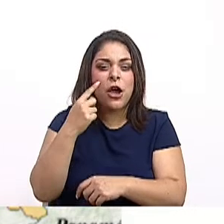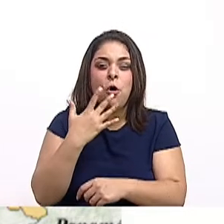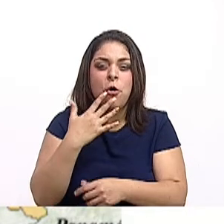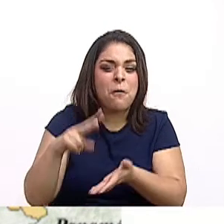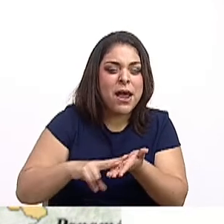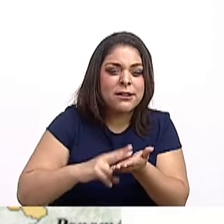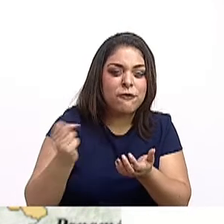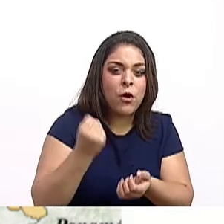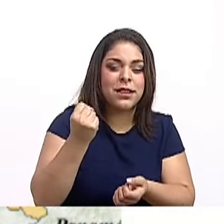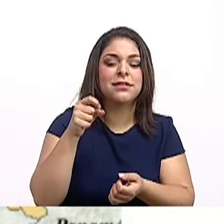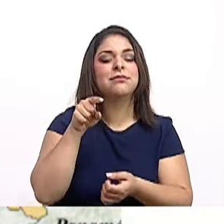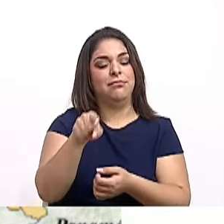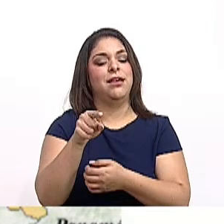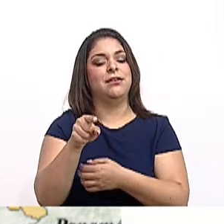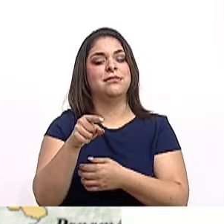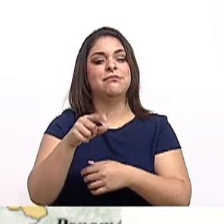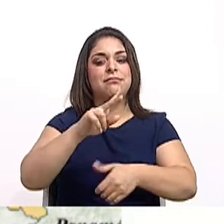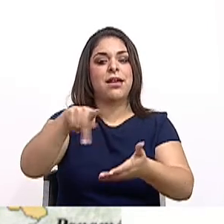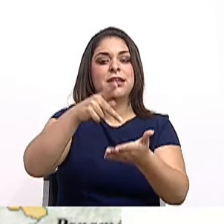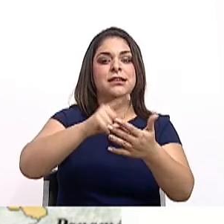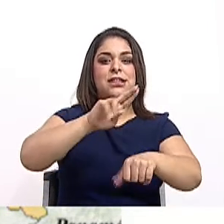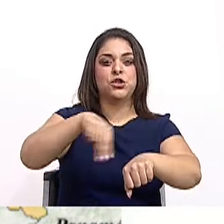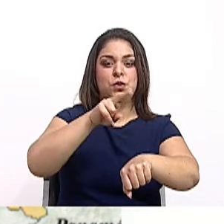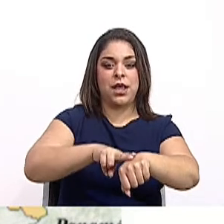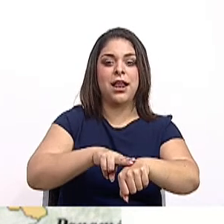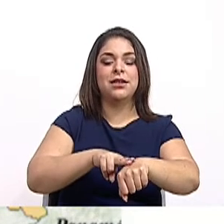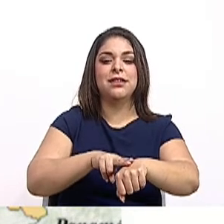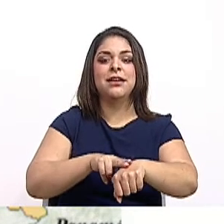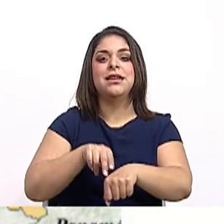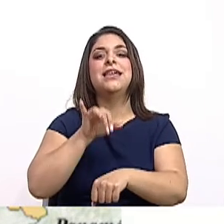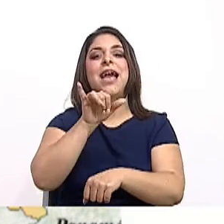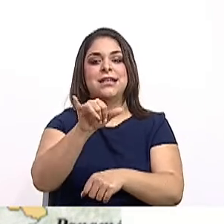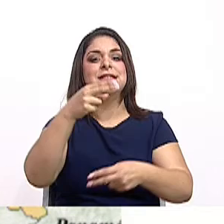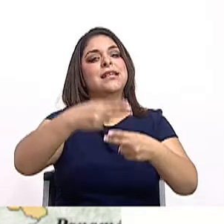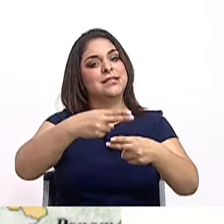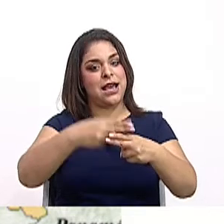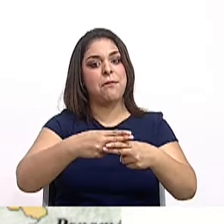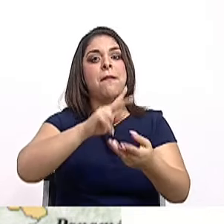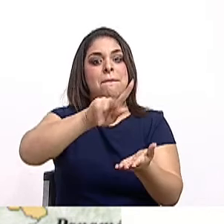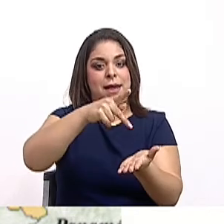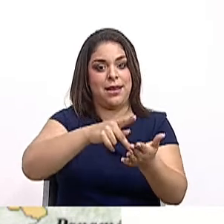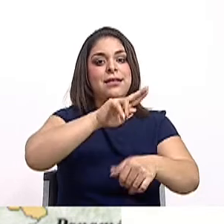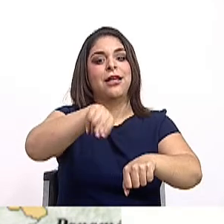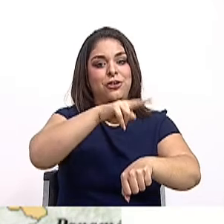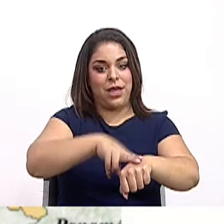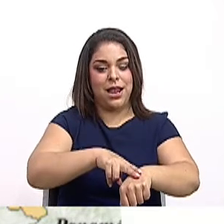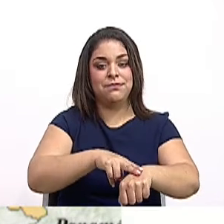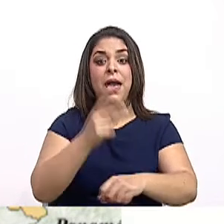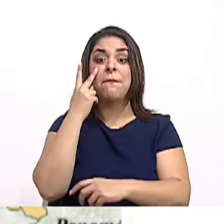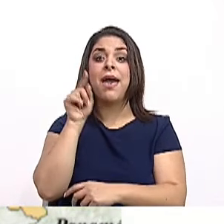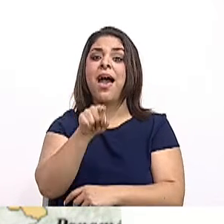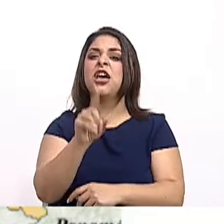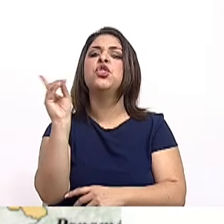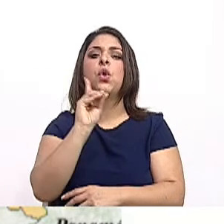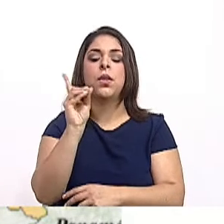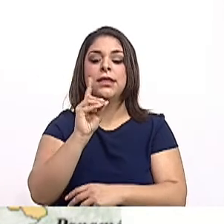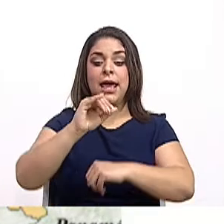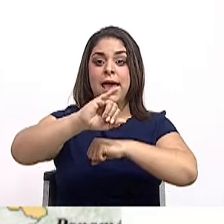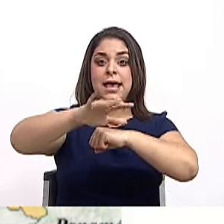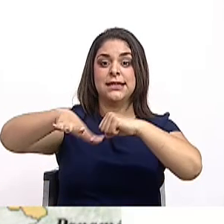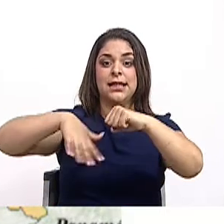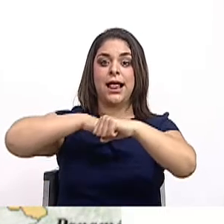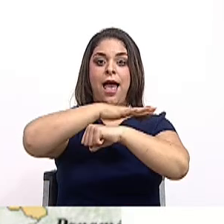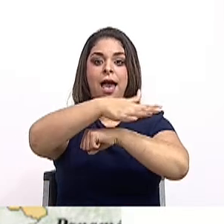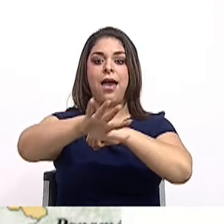nacionales. Y así con todas esas zonas protectoras. Y ven ahí donde tenemos la isla del Coco. Esa es un área